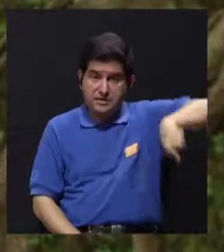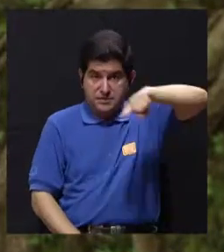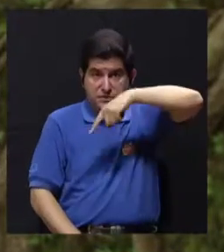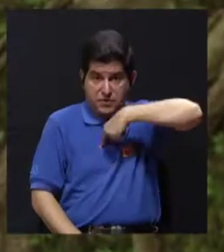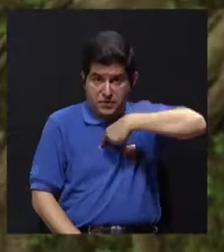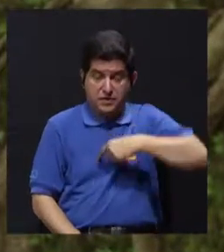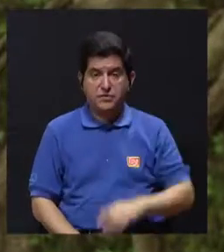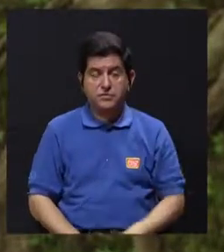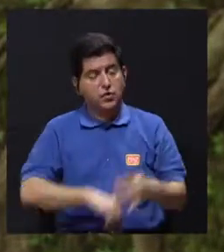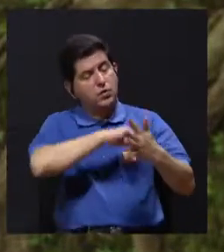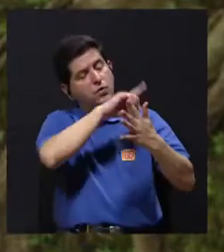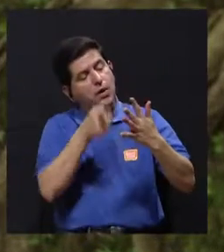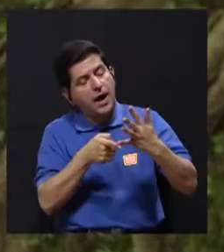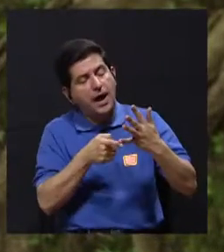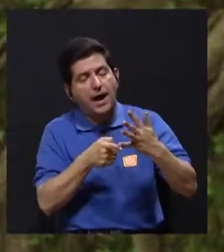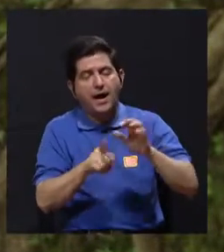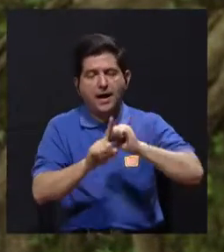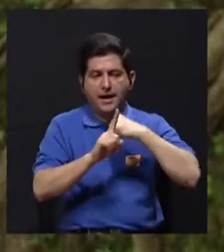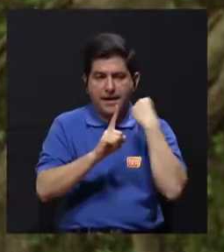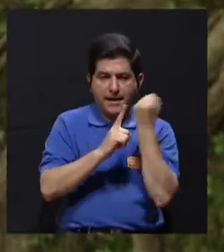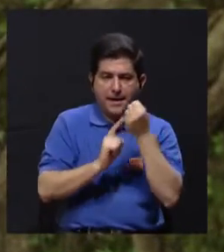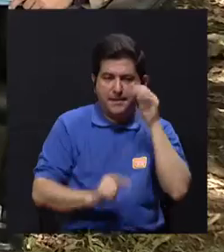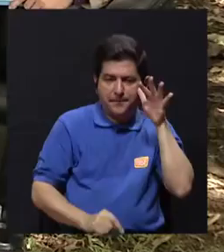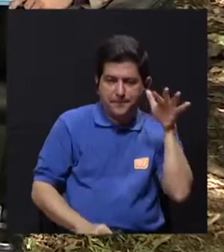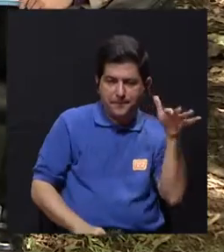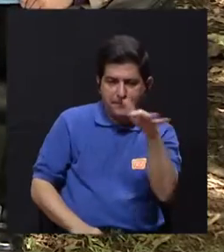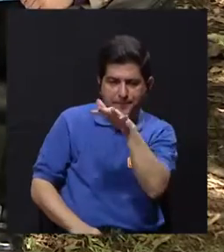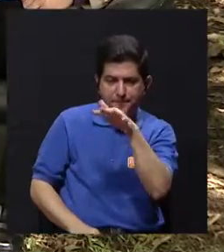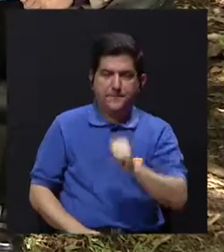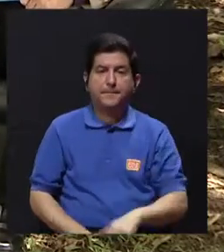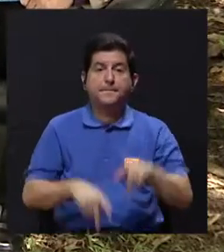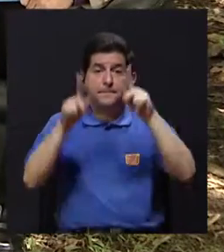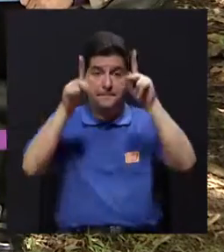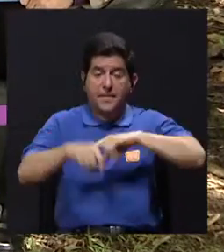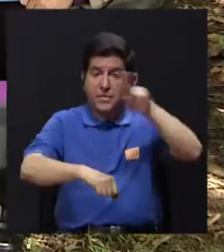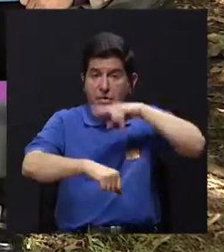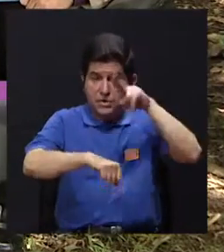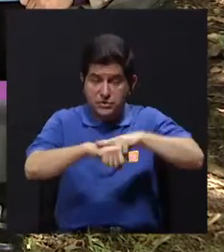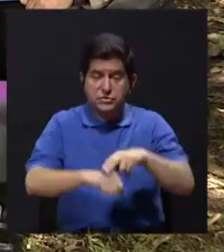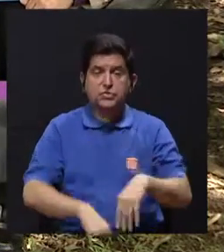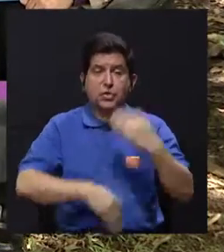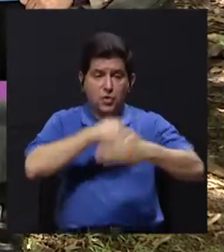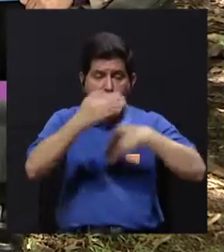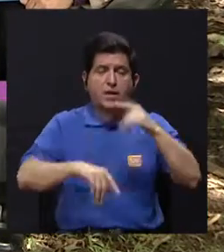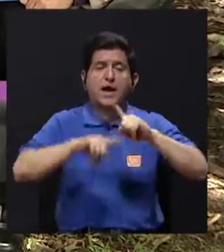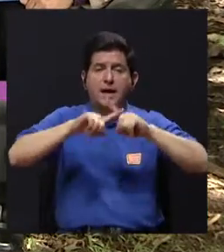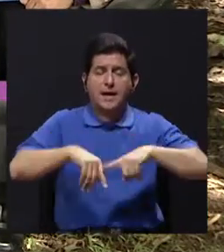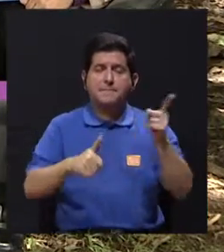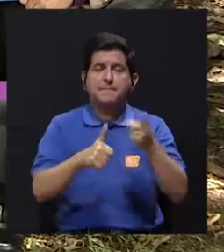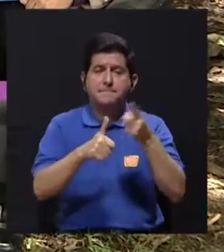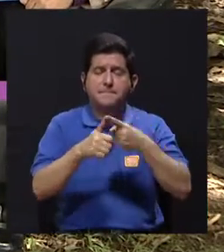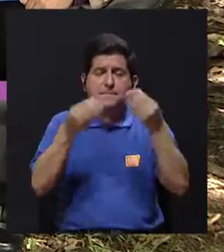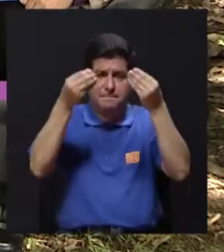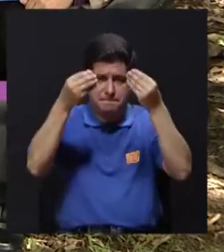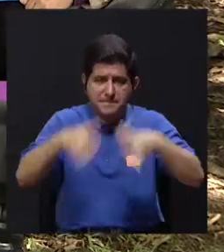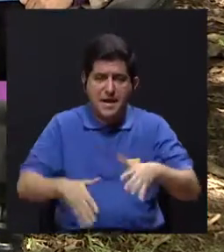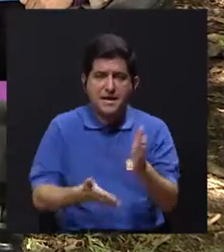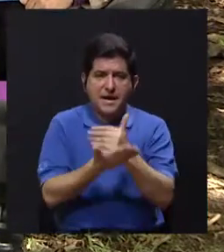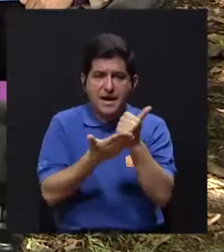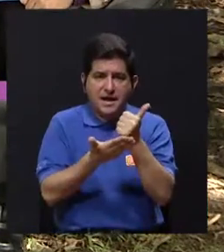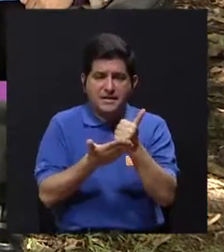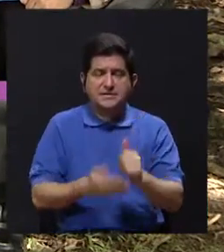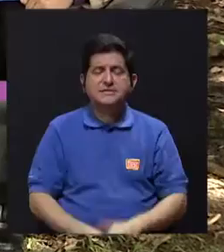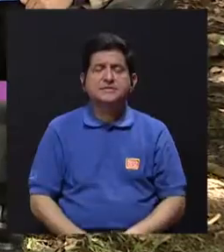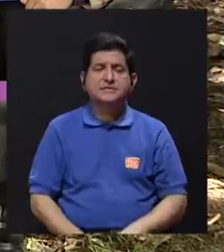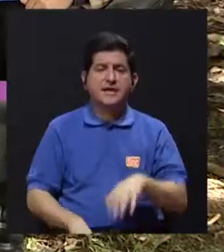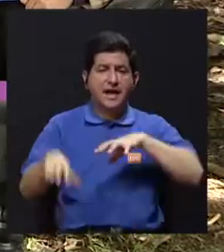eso nos va a dar cuál es el panorama. Normalmente la persona que está entrando en un proceso de dependencia lo primero que pierde es la